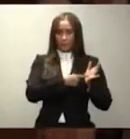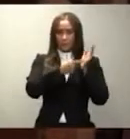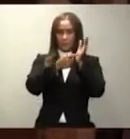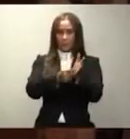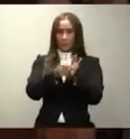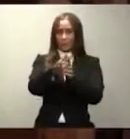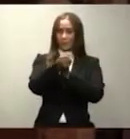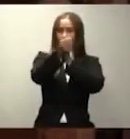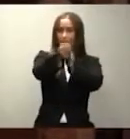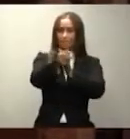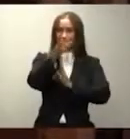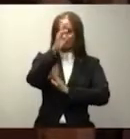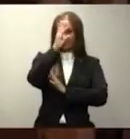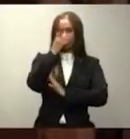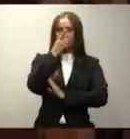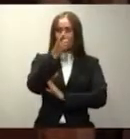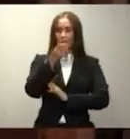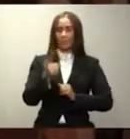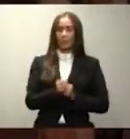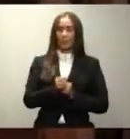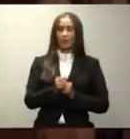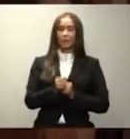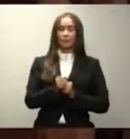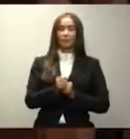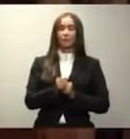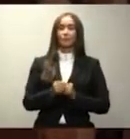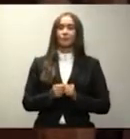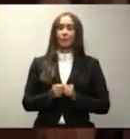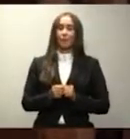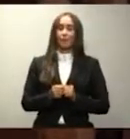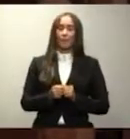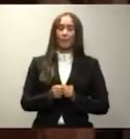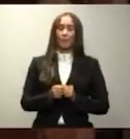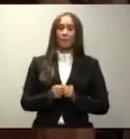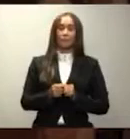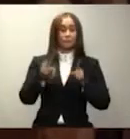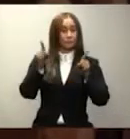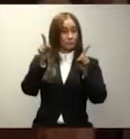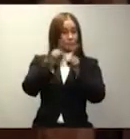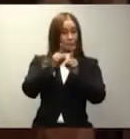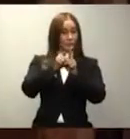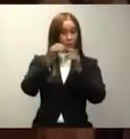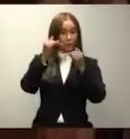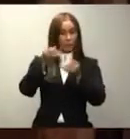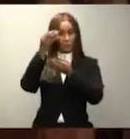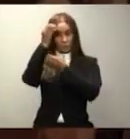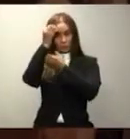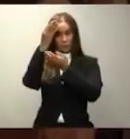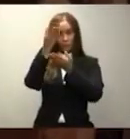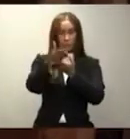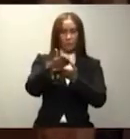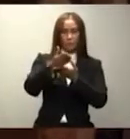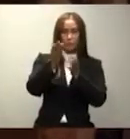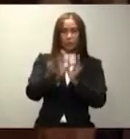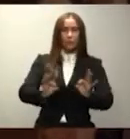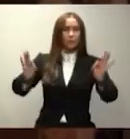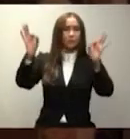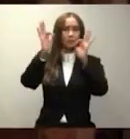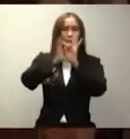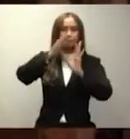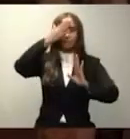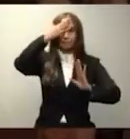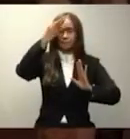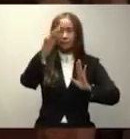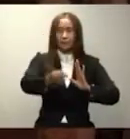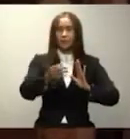país. Estar al lado de los nuestros. Por eso también les informo de otra importante decisión. Voy a proponer